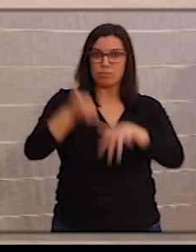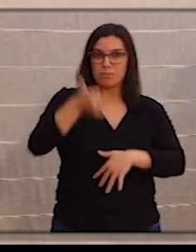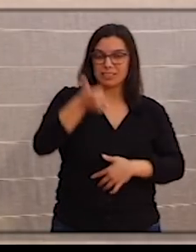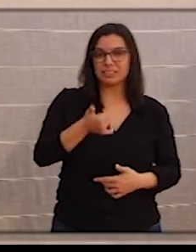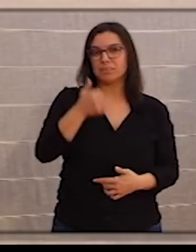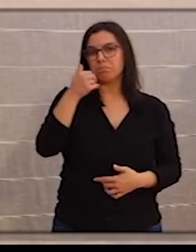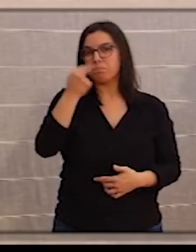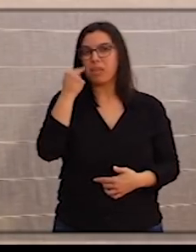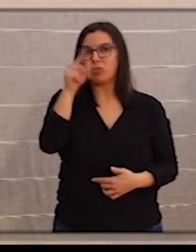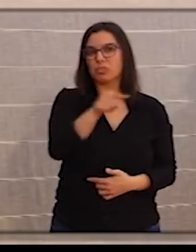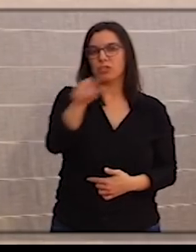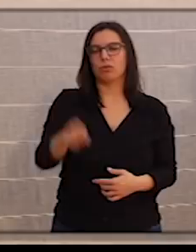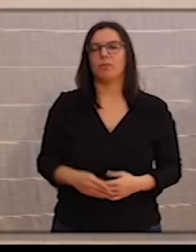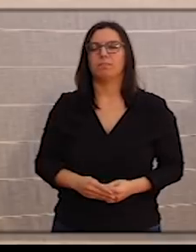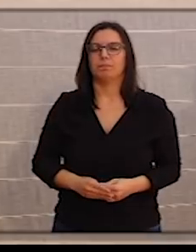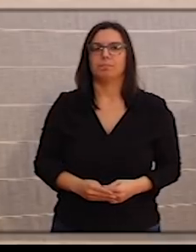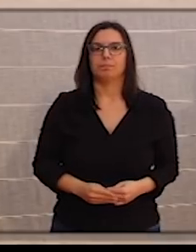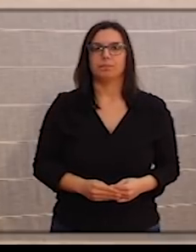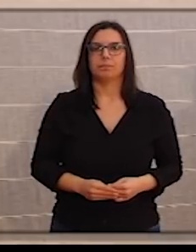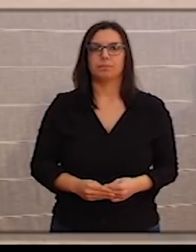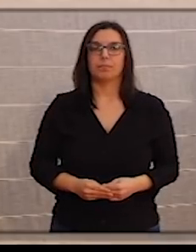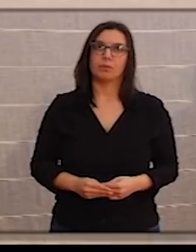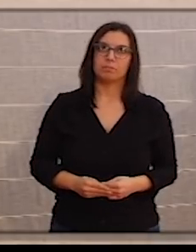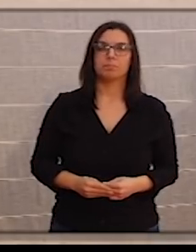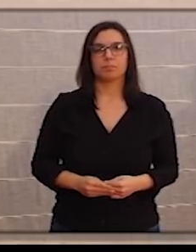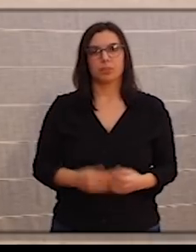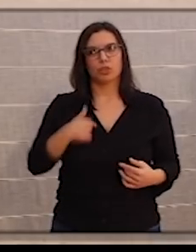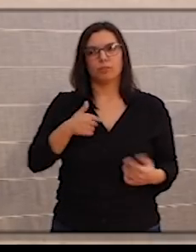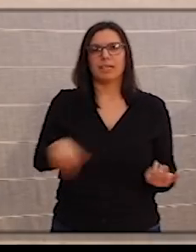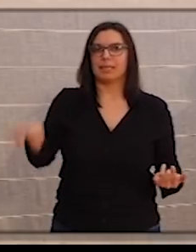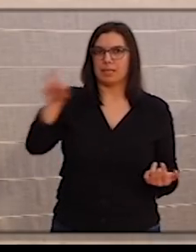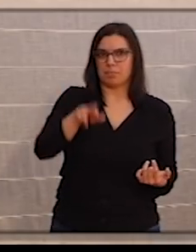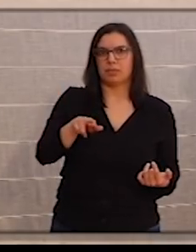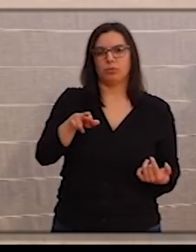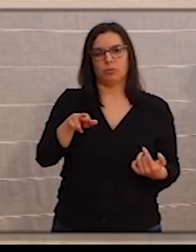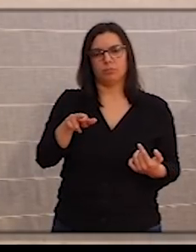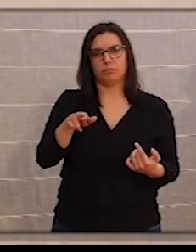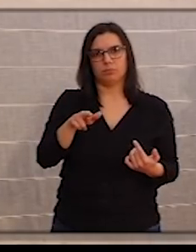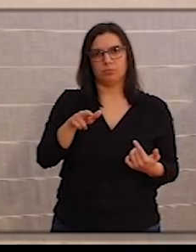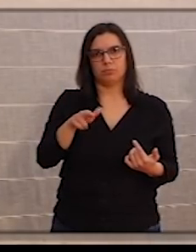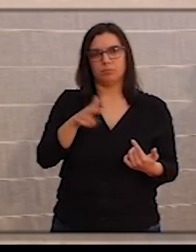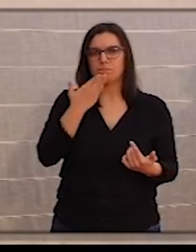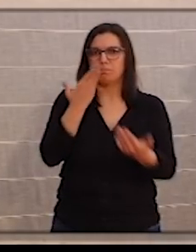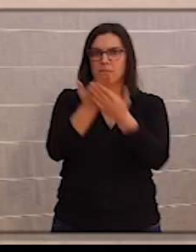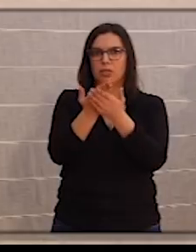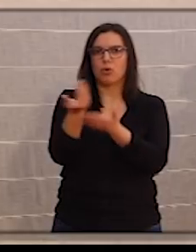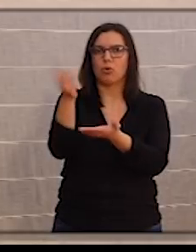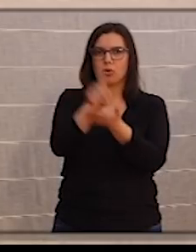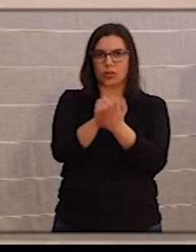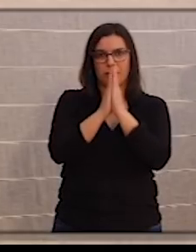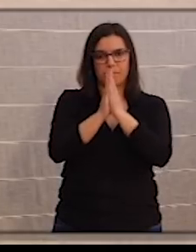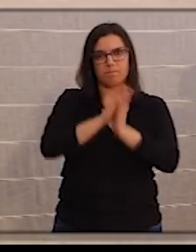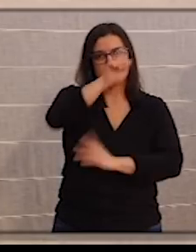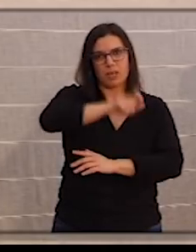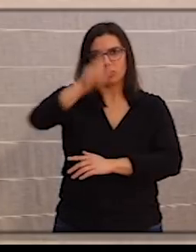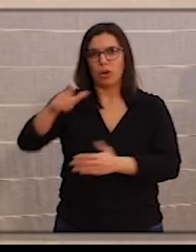Bueno, lo que tengo que hacer es, o mejor dicho, insistir en el llamamiento a toda la población, esté